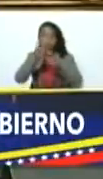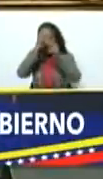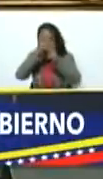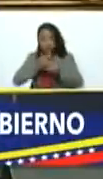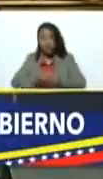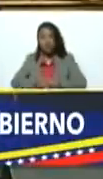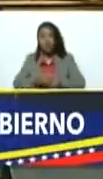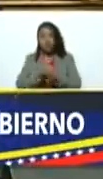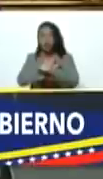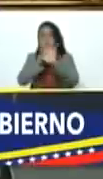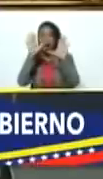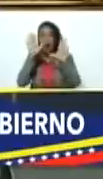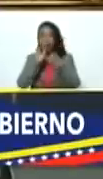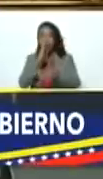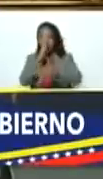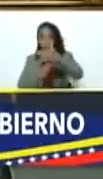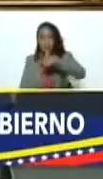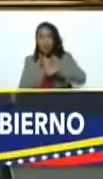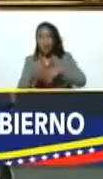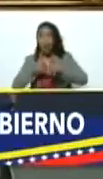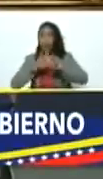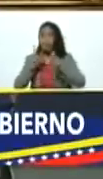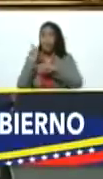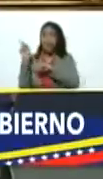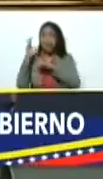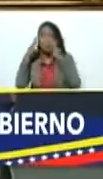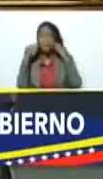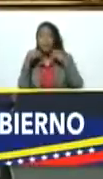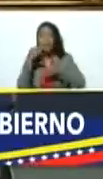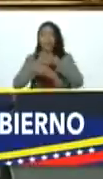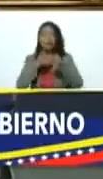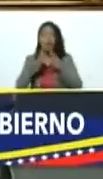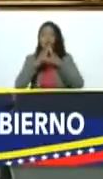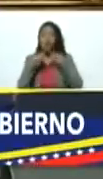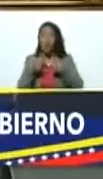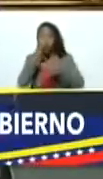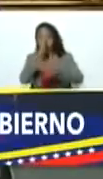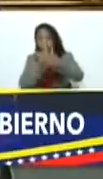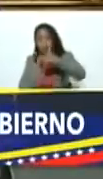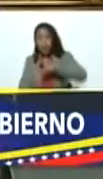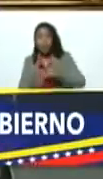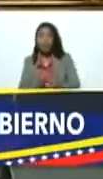la diferencia de esta experiencia que se hizo todo con honestidad